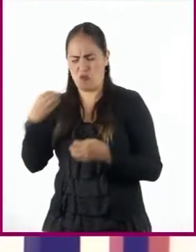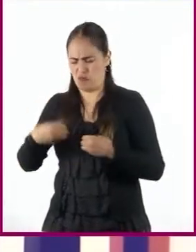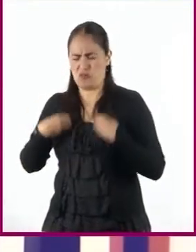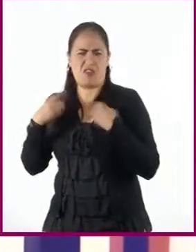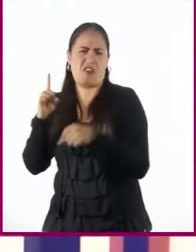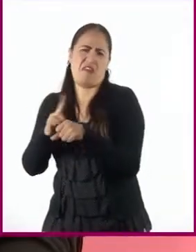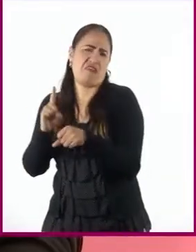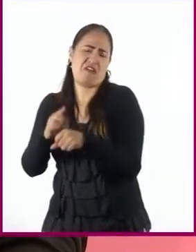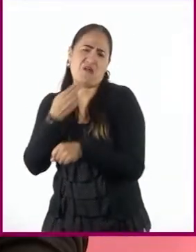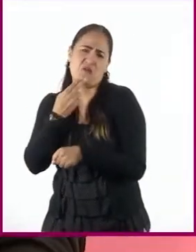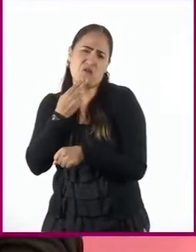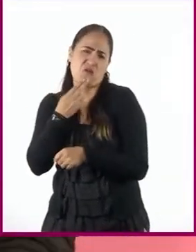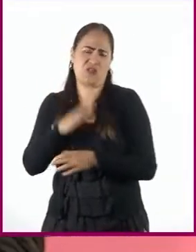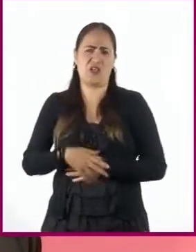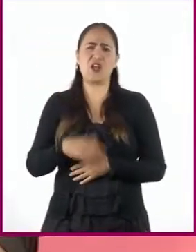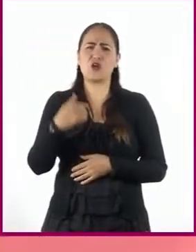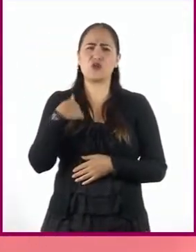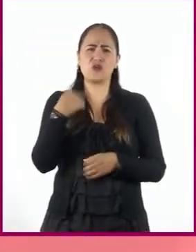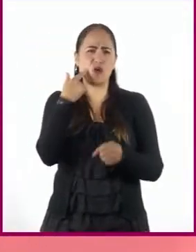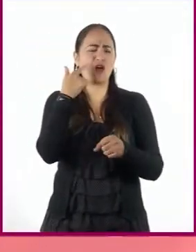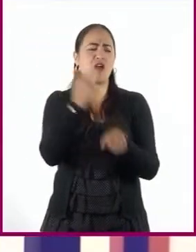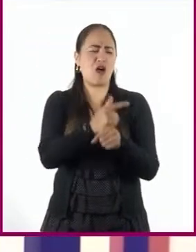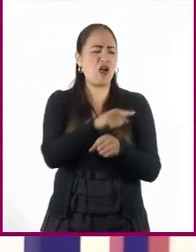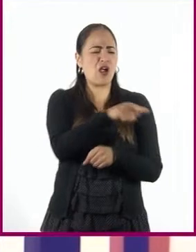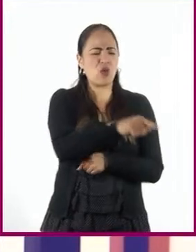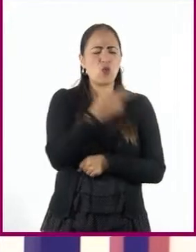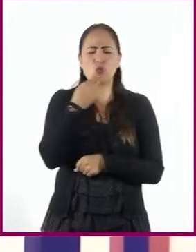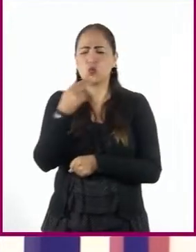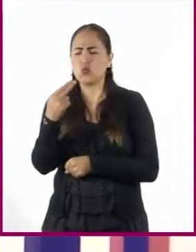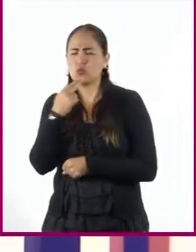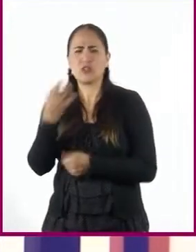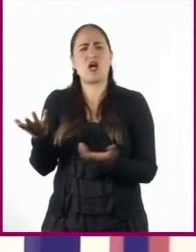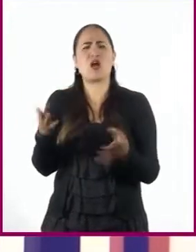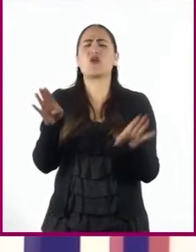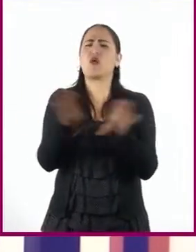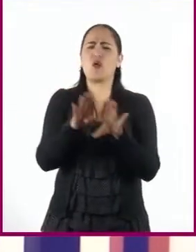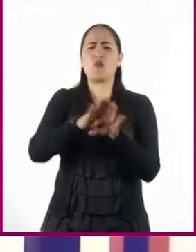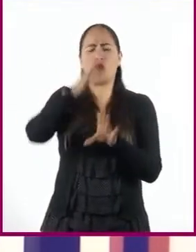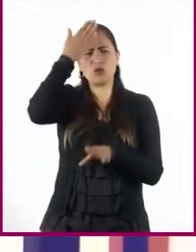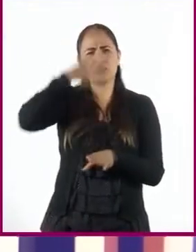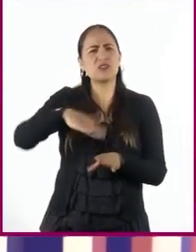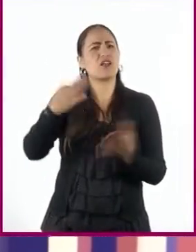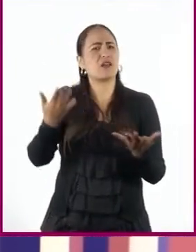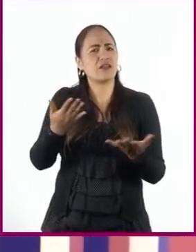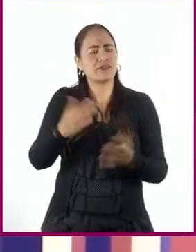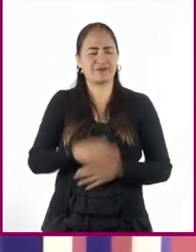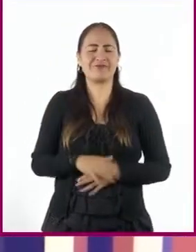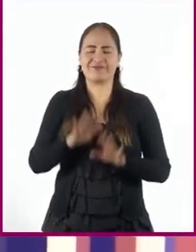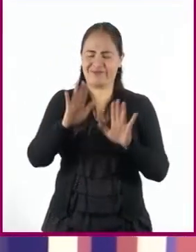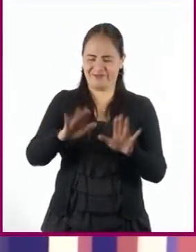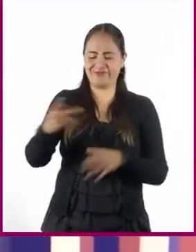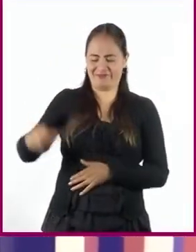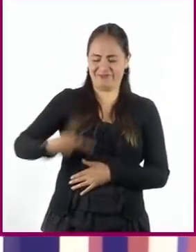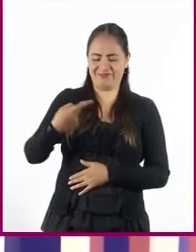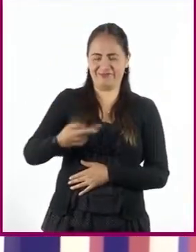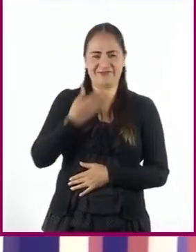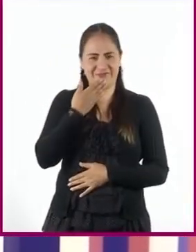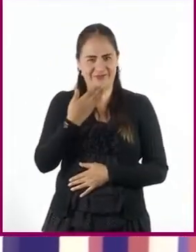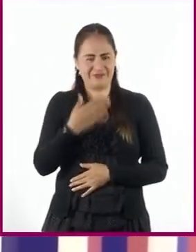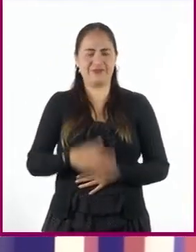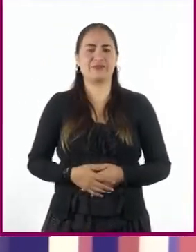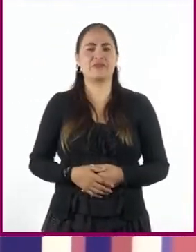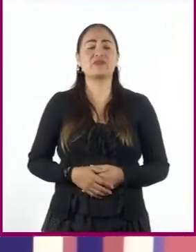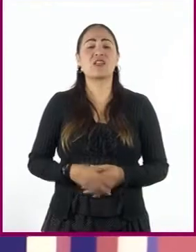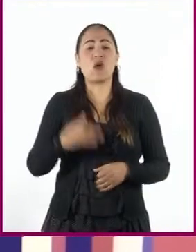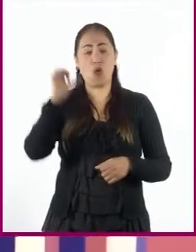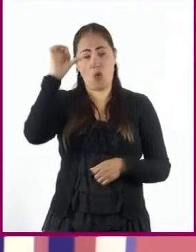puedo saber cuál usar en cada situación? Qué bueno que lo preguntas, porque justamente de eso nos vamos